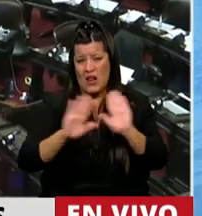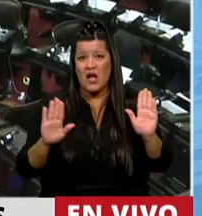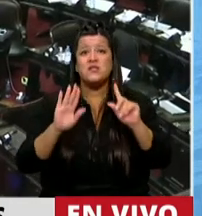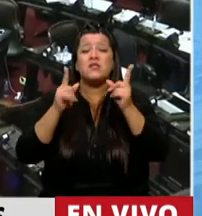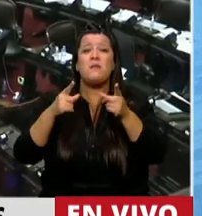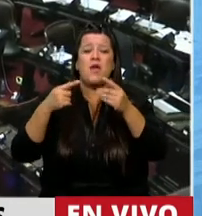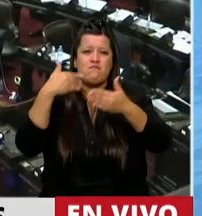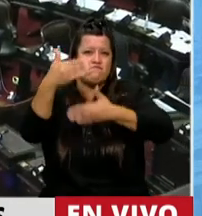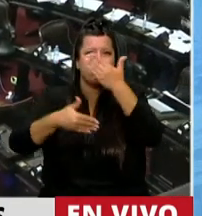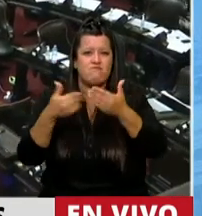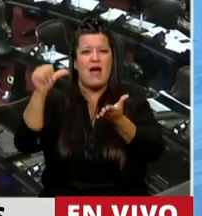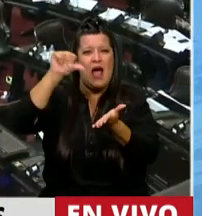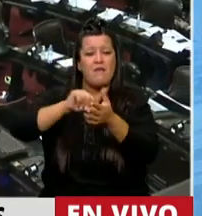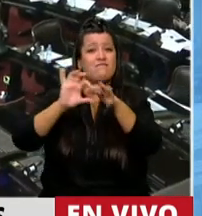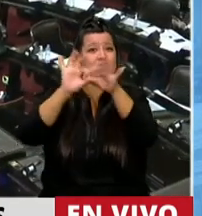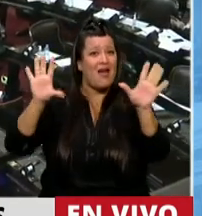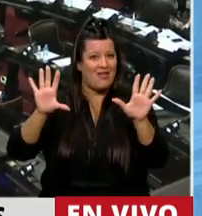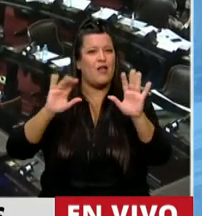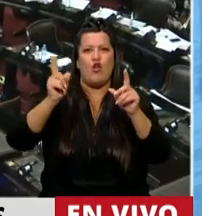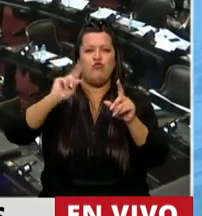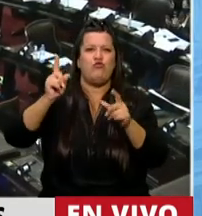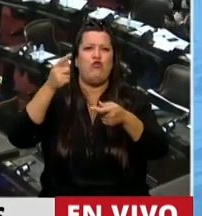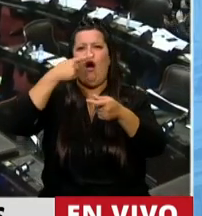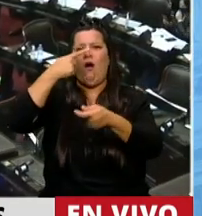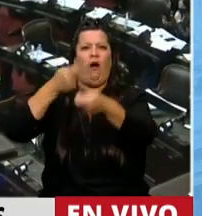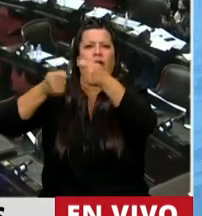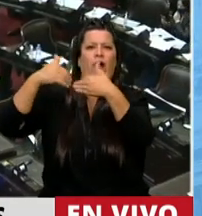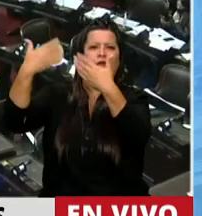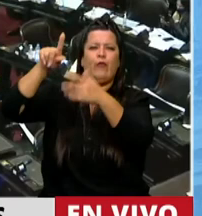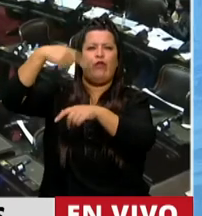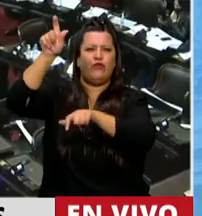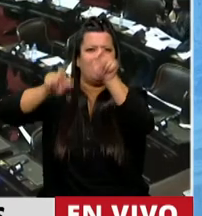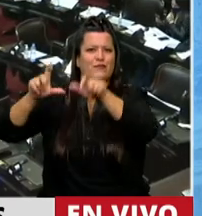conocimiento de un desarrollo de un país independiente y no de los grandes negocios capitalistas. Gracias.